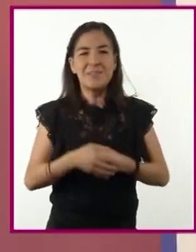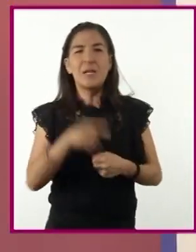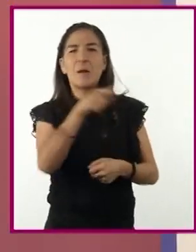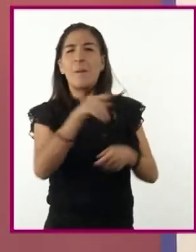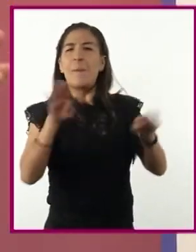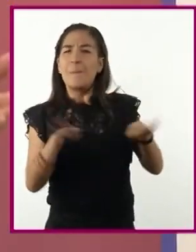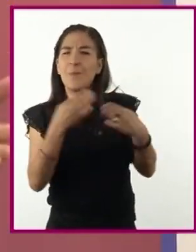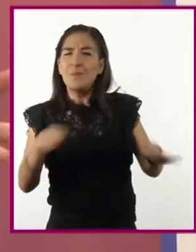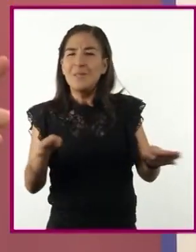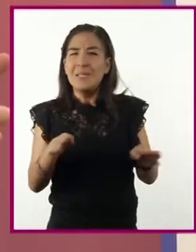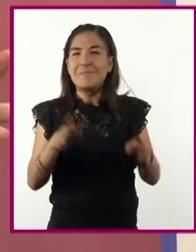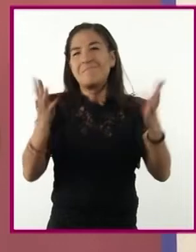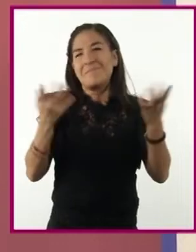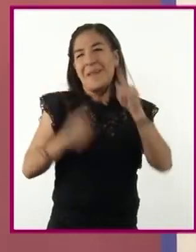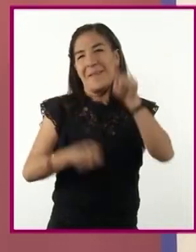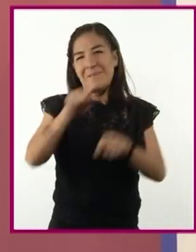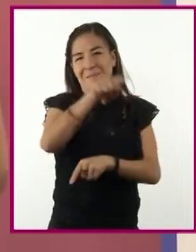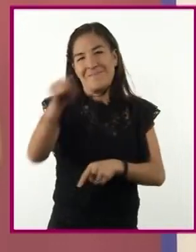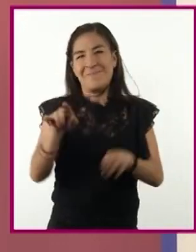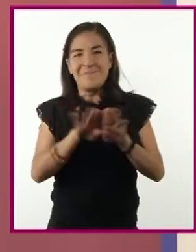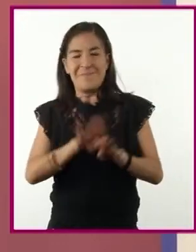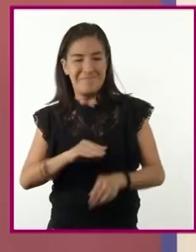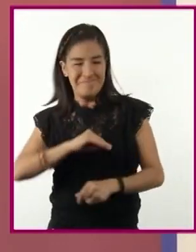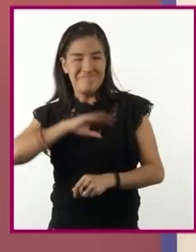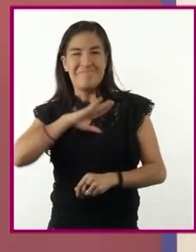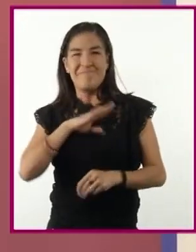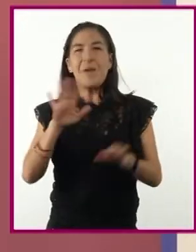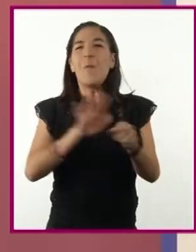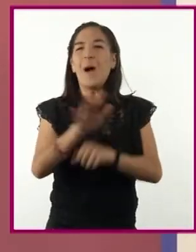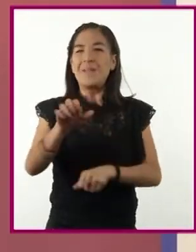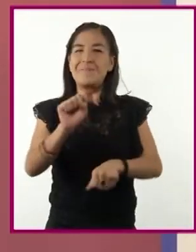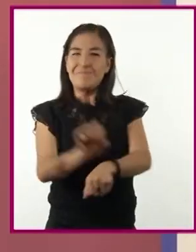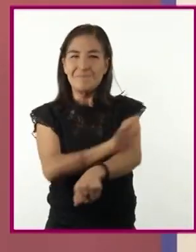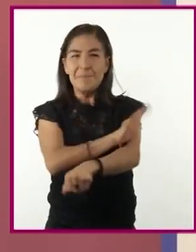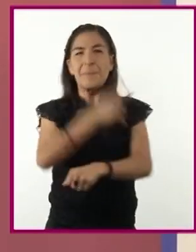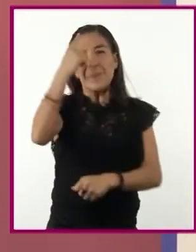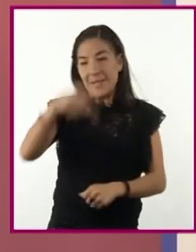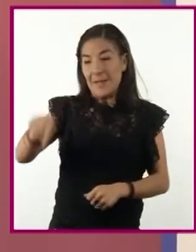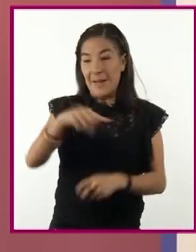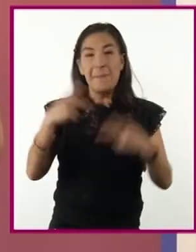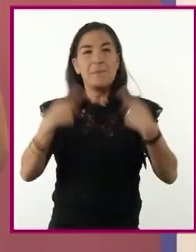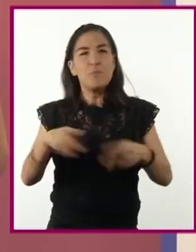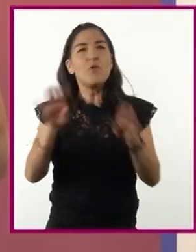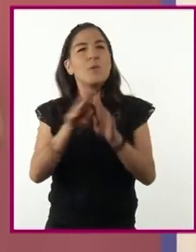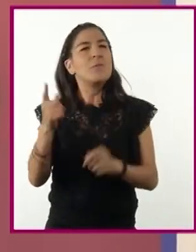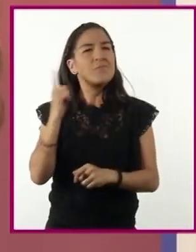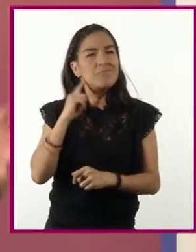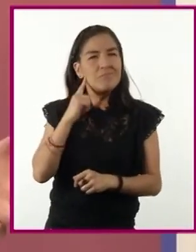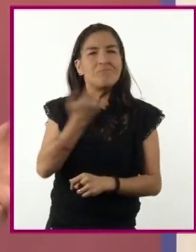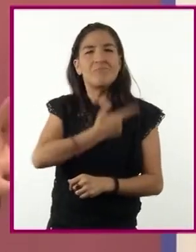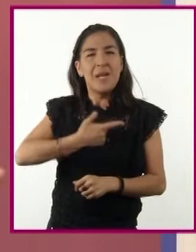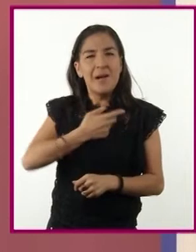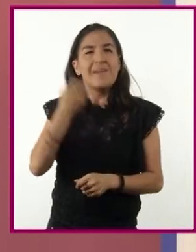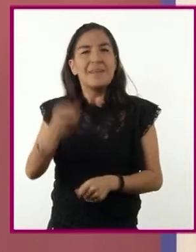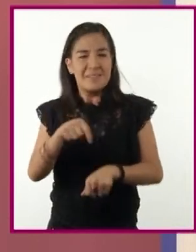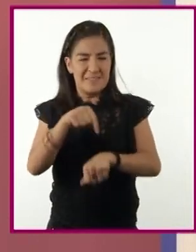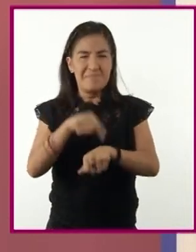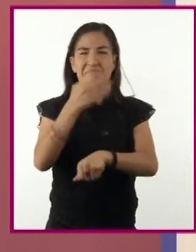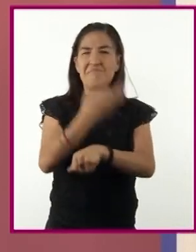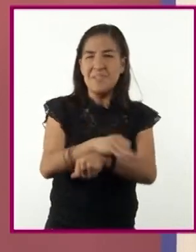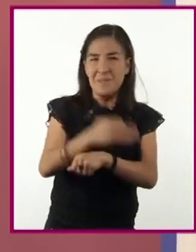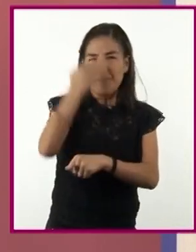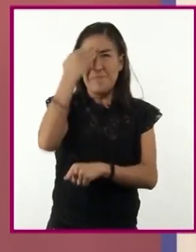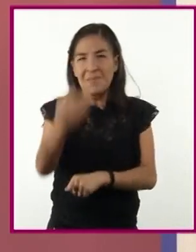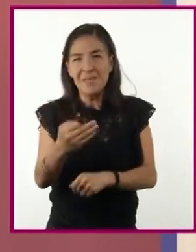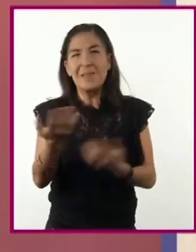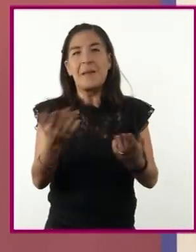tu estado de ánimo. El futuro pasa por permitirle al oyente construir su propia línea temporal de escucha, mezclando